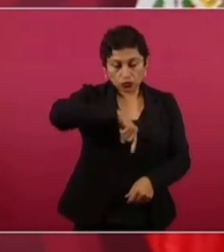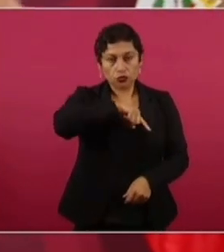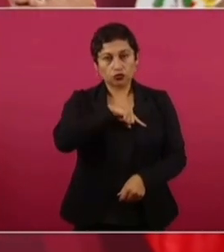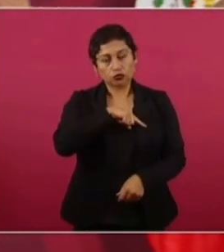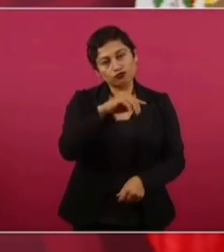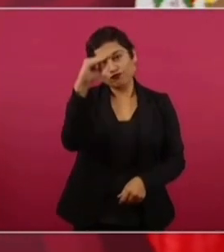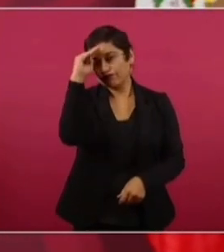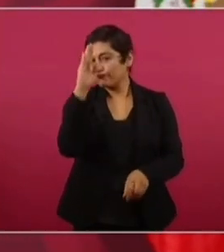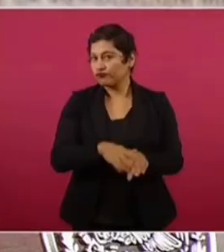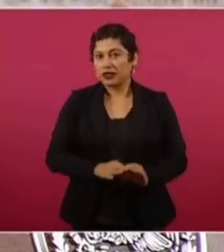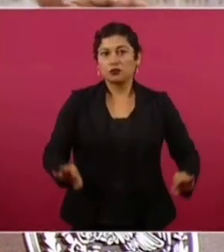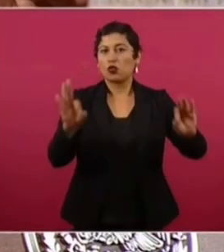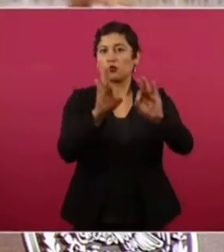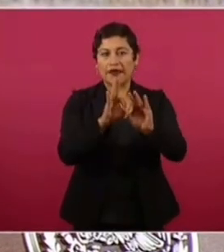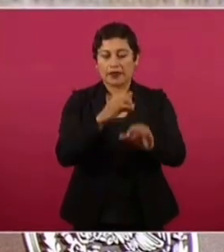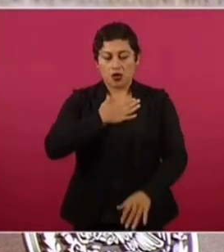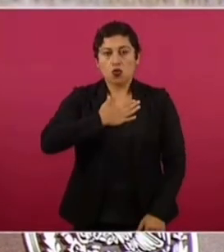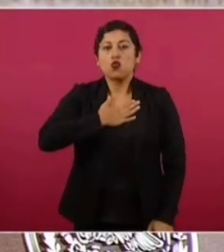es la justicia.